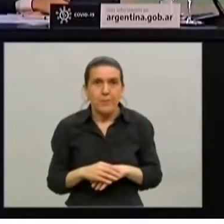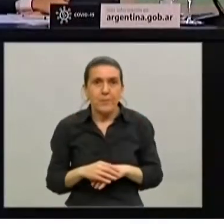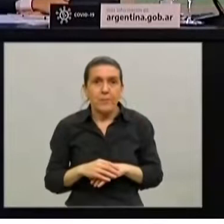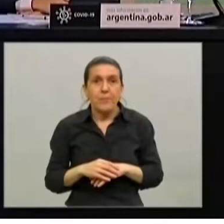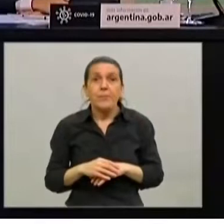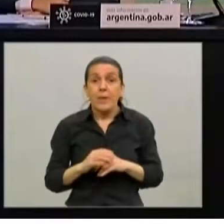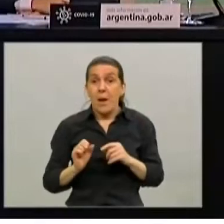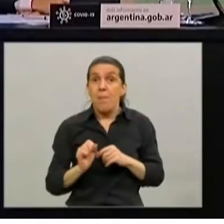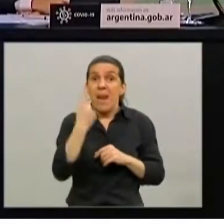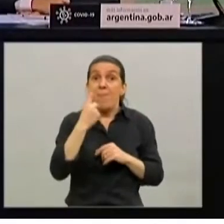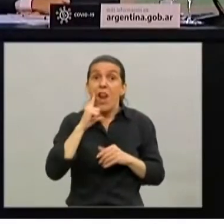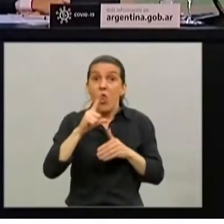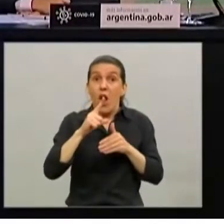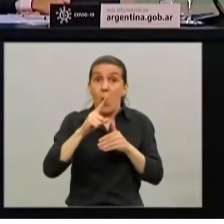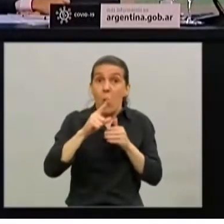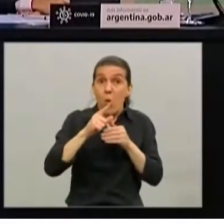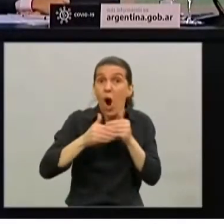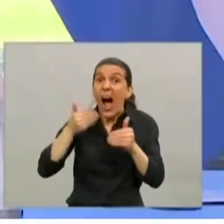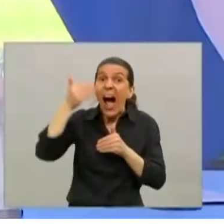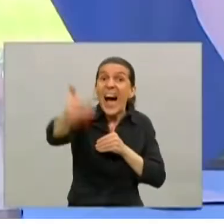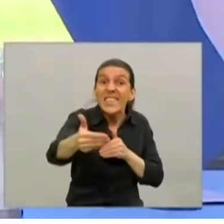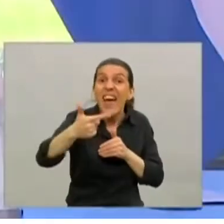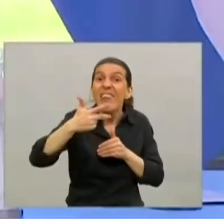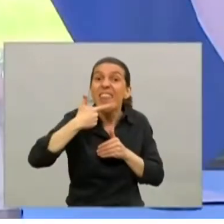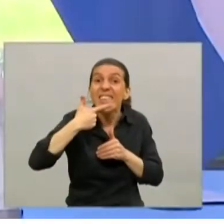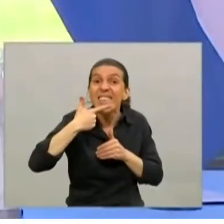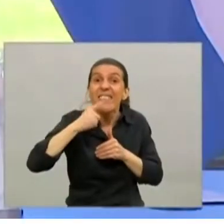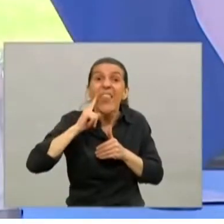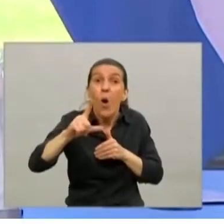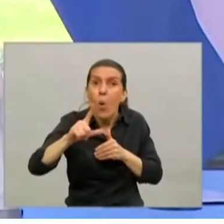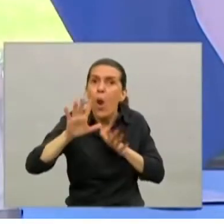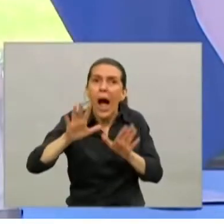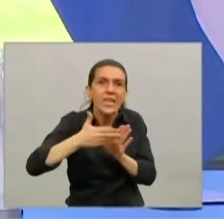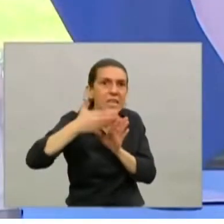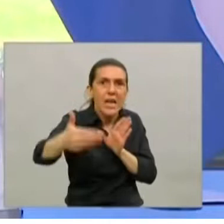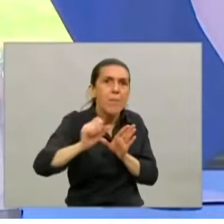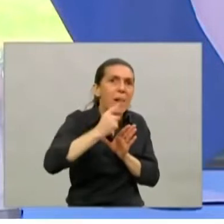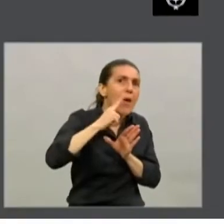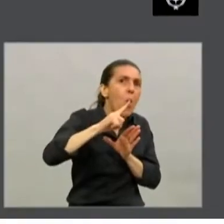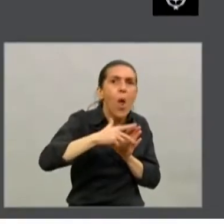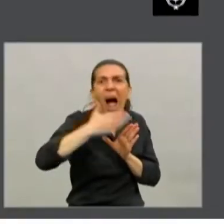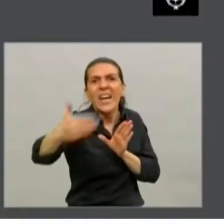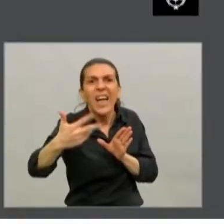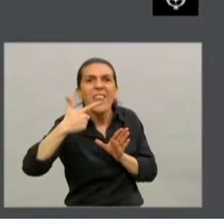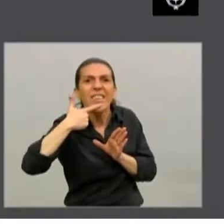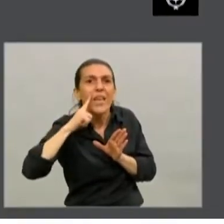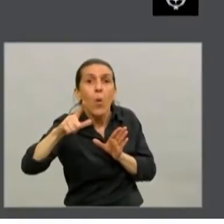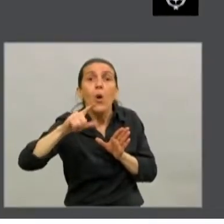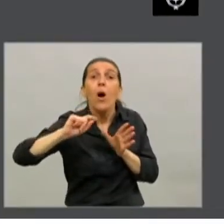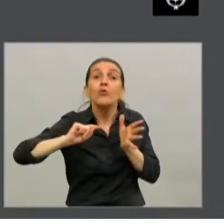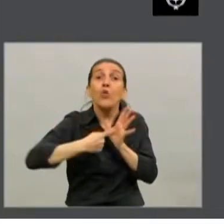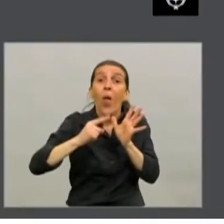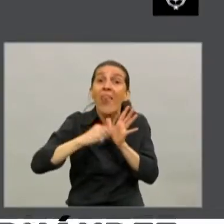Desde el primero de julio hasta el 17 de julio, eso va a funcionar así en todo el área metropolitana de Buenos Aires.